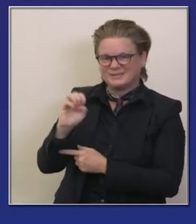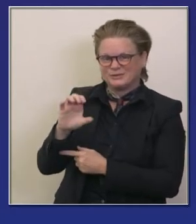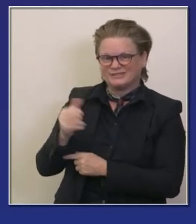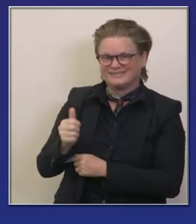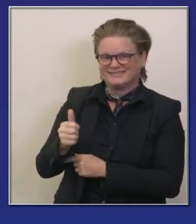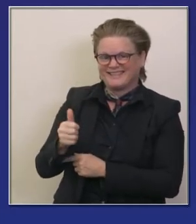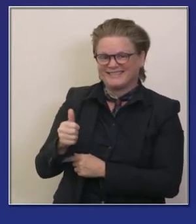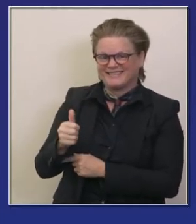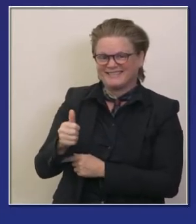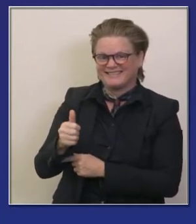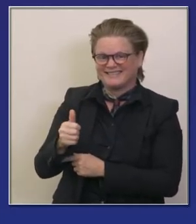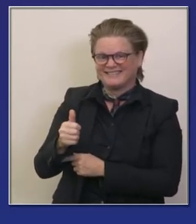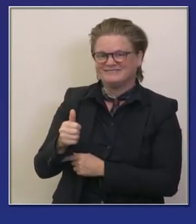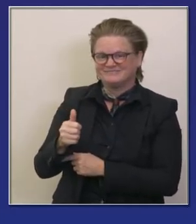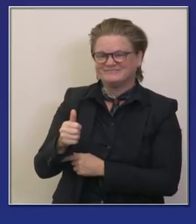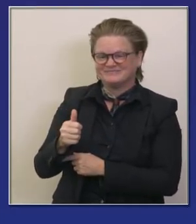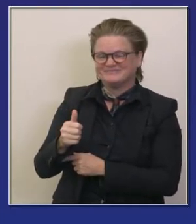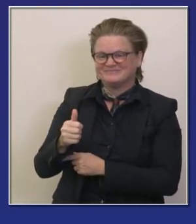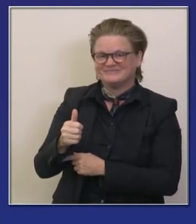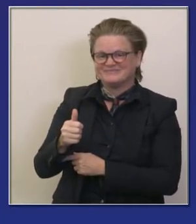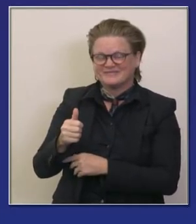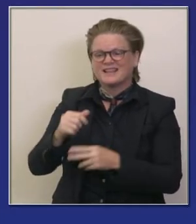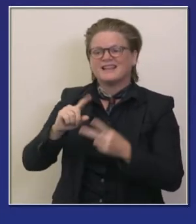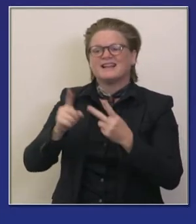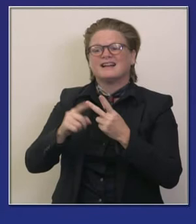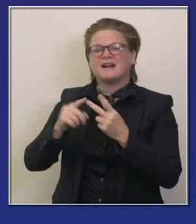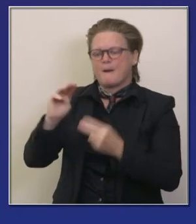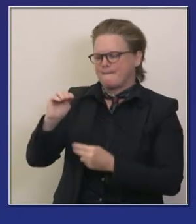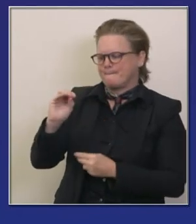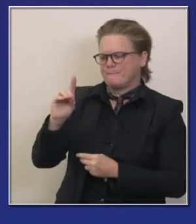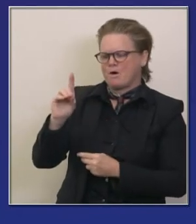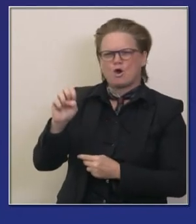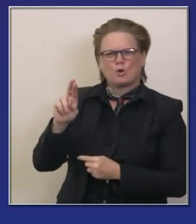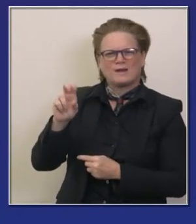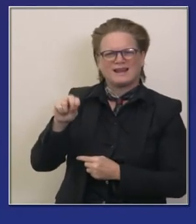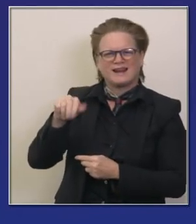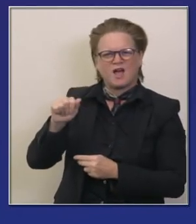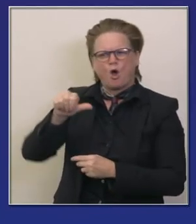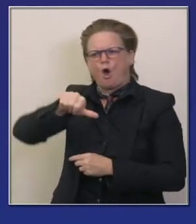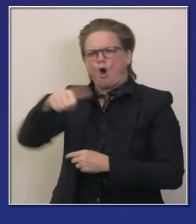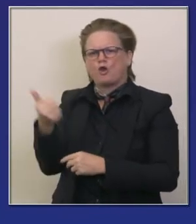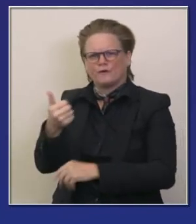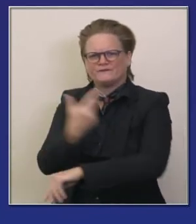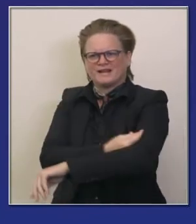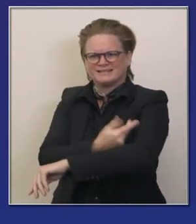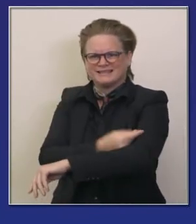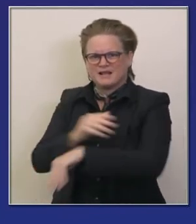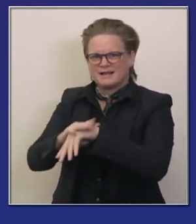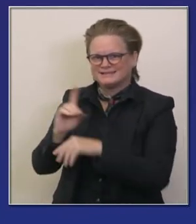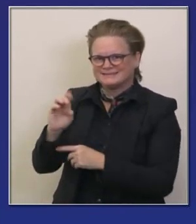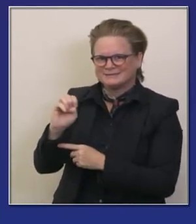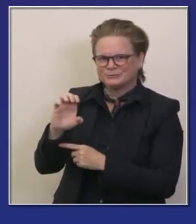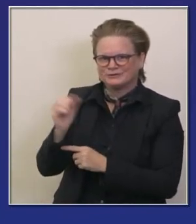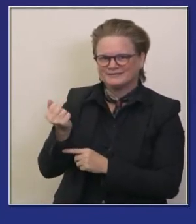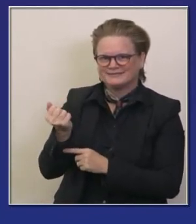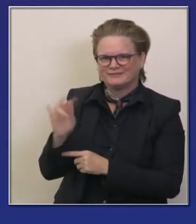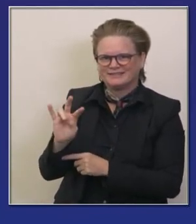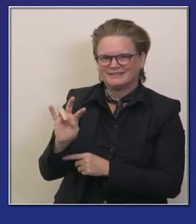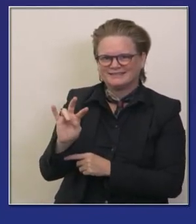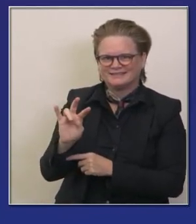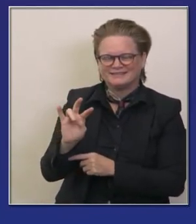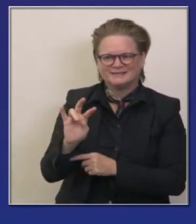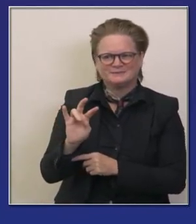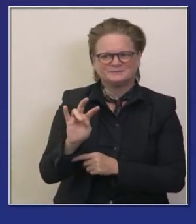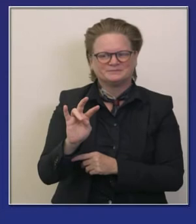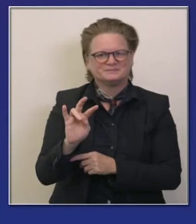17 de diciembre así tienen una idea de la cadencia del progreso de la vacuna y